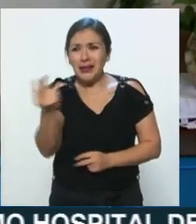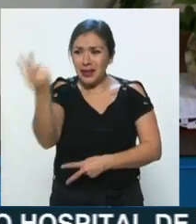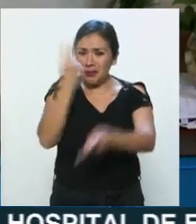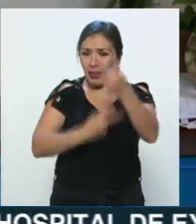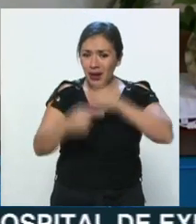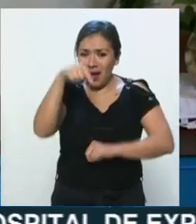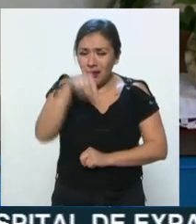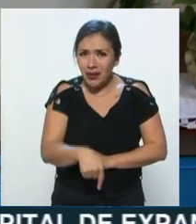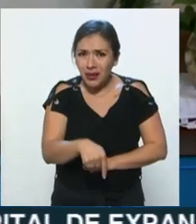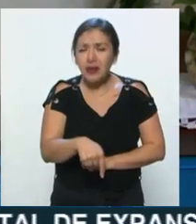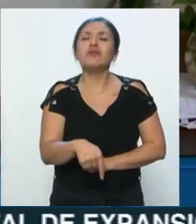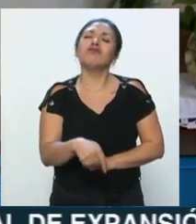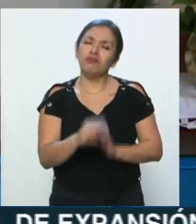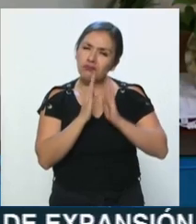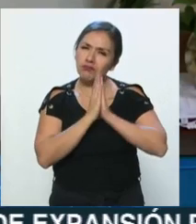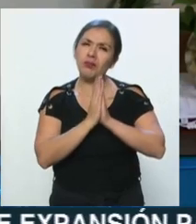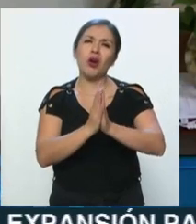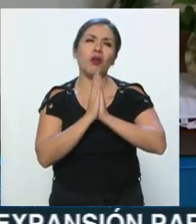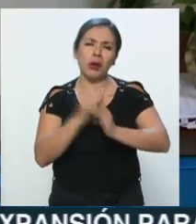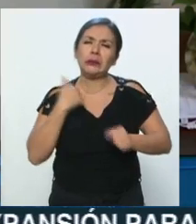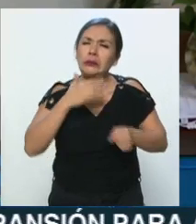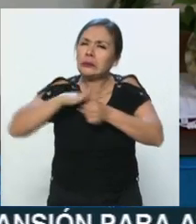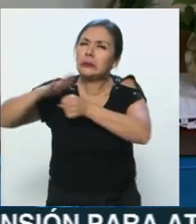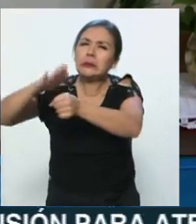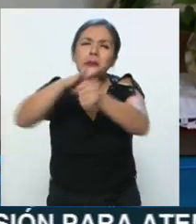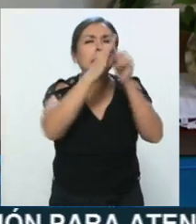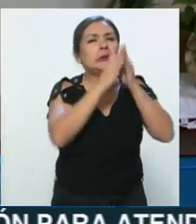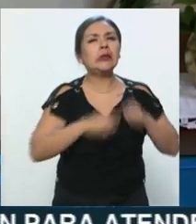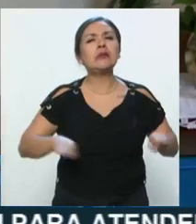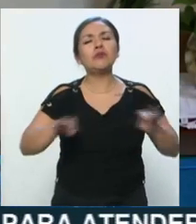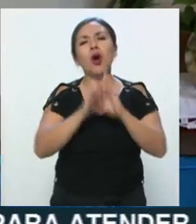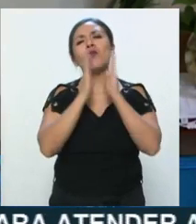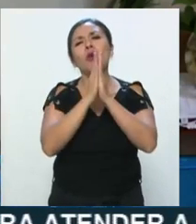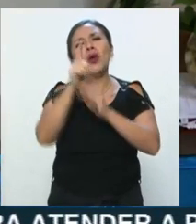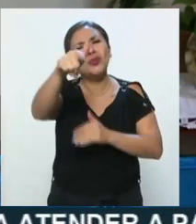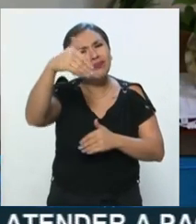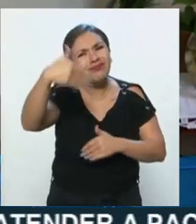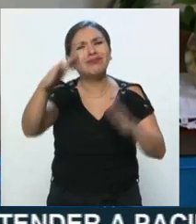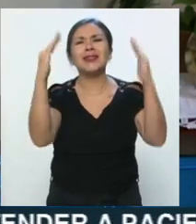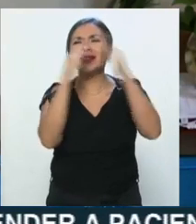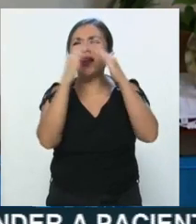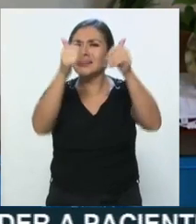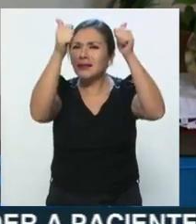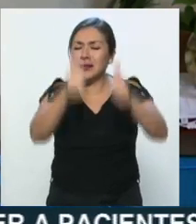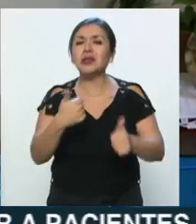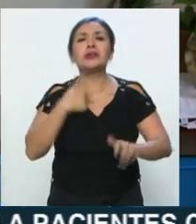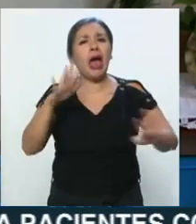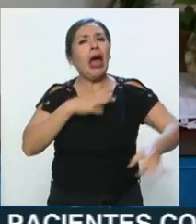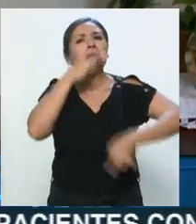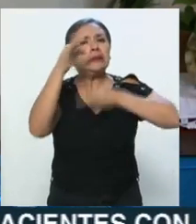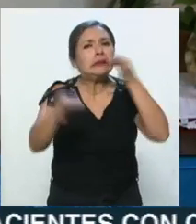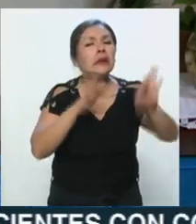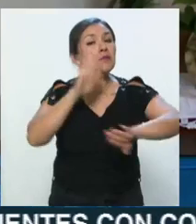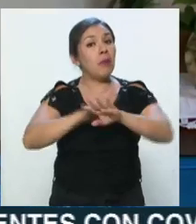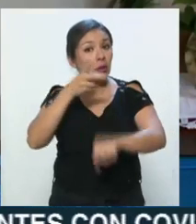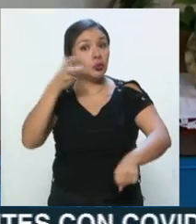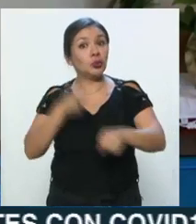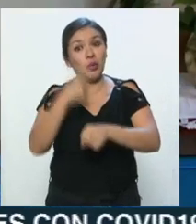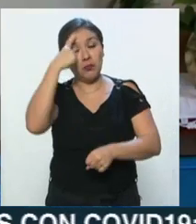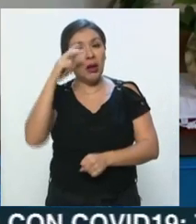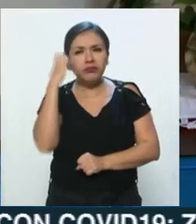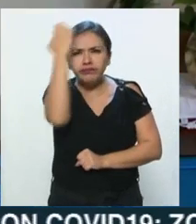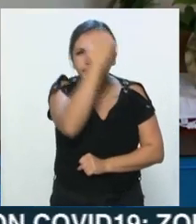alcaldía, les hacemos un llamado muy importante a por favor quedarse en casa. Hemos reforzado las medidas de